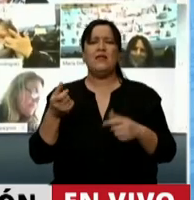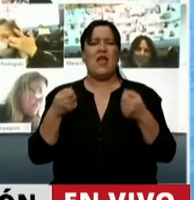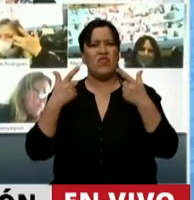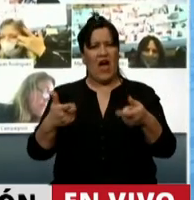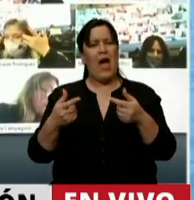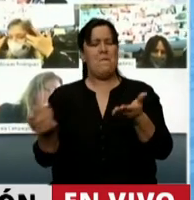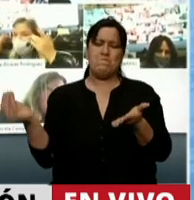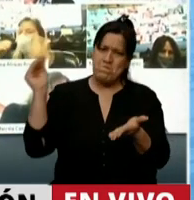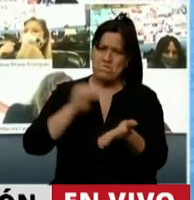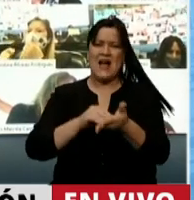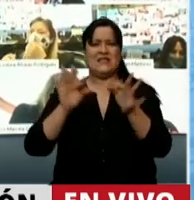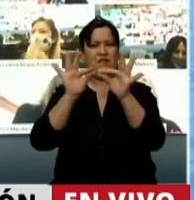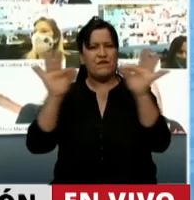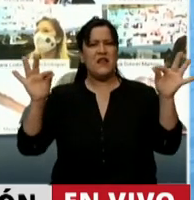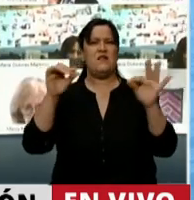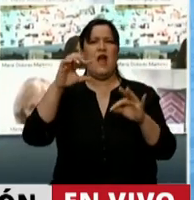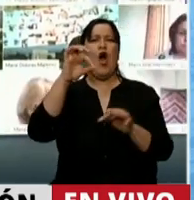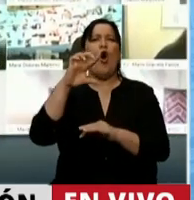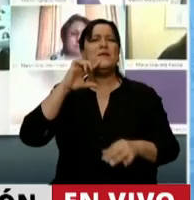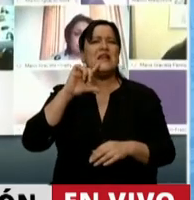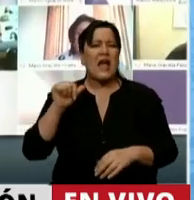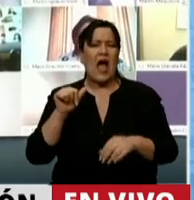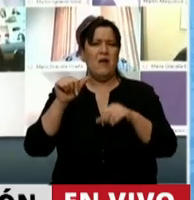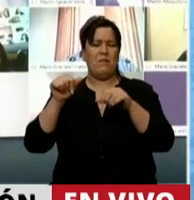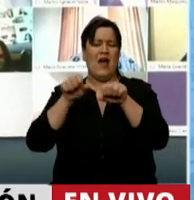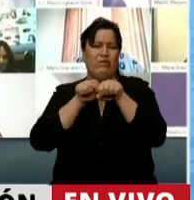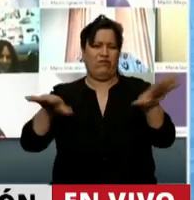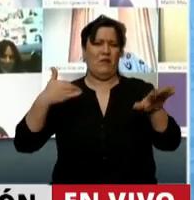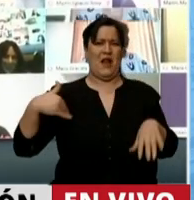esta red de fibra óptica a lo largo y a lo ancho del país.